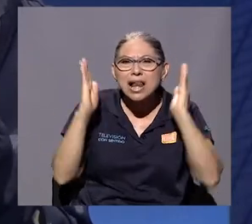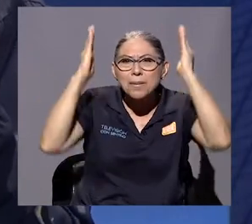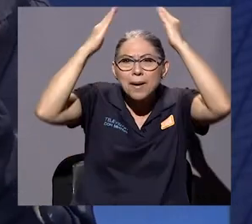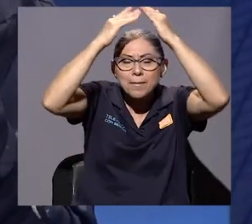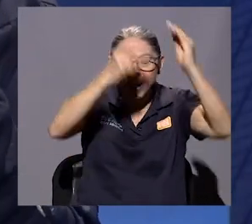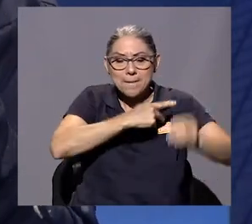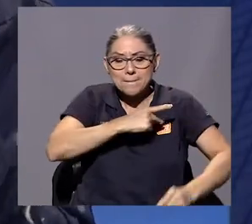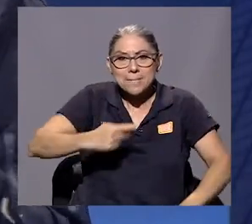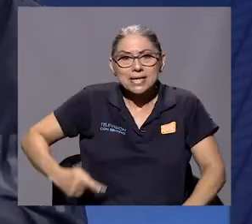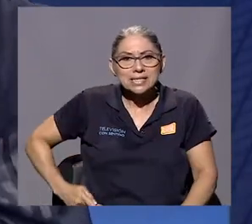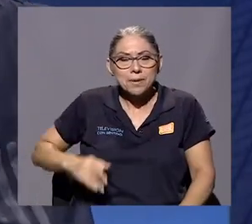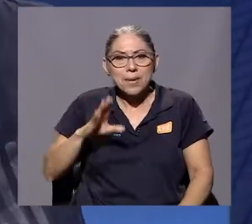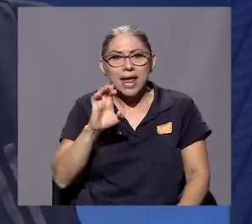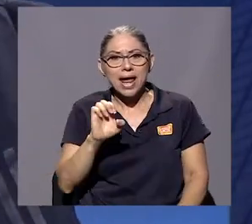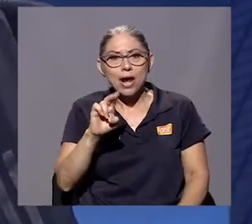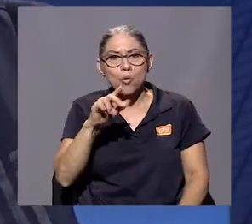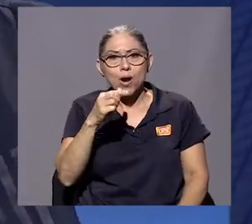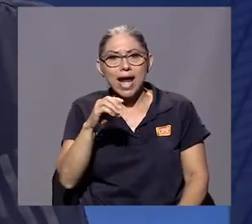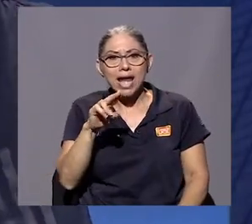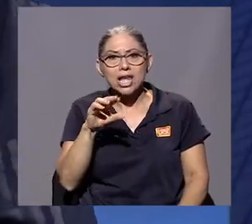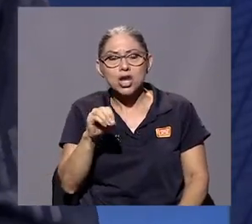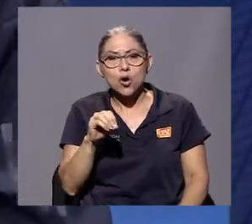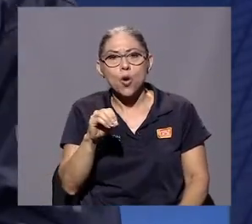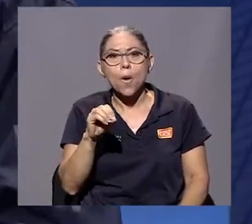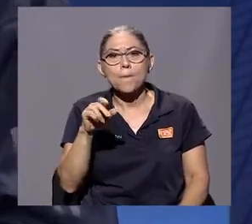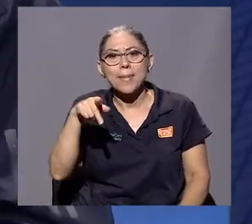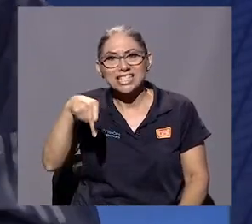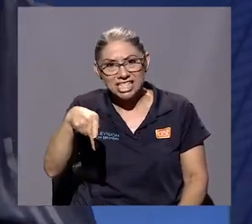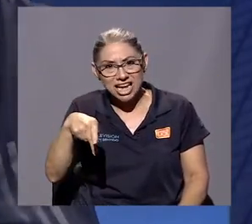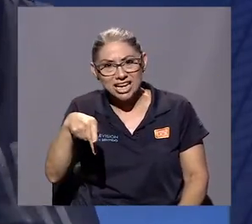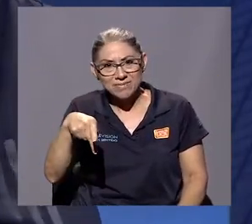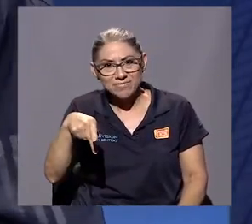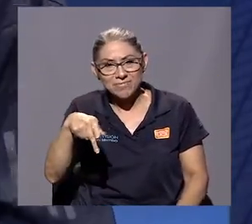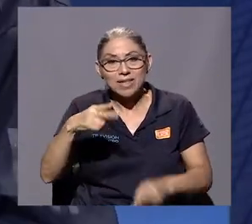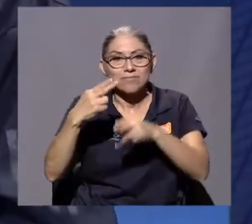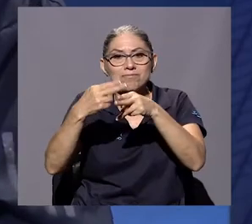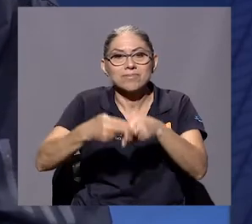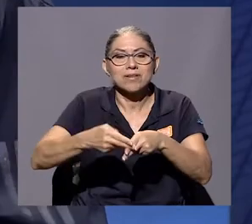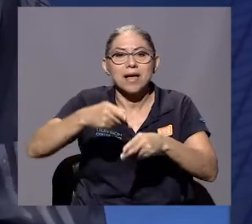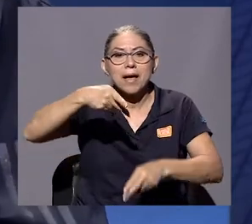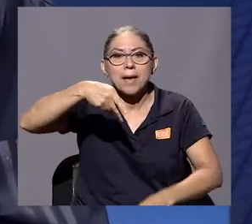Pacelli, Eugenio Pacelli, Pío XII, un aristócrata.